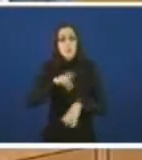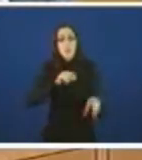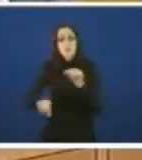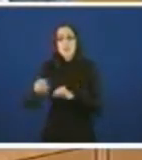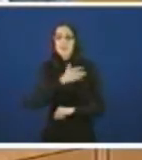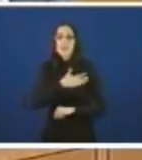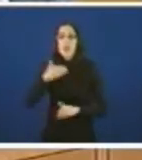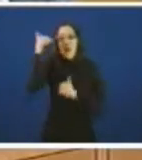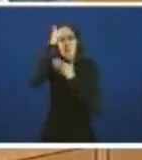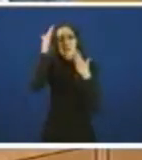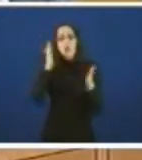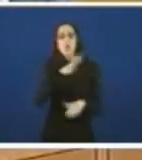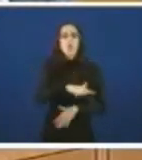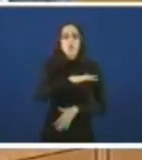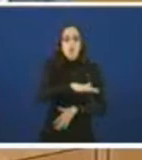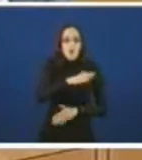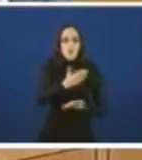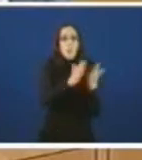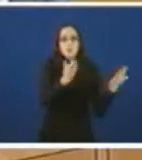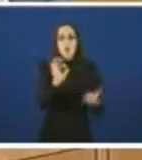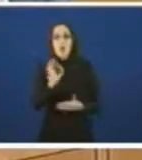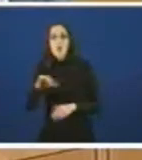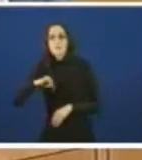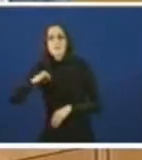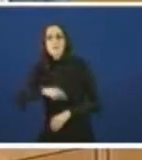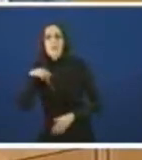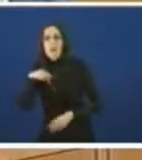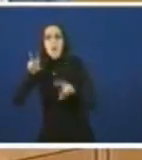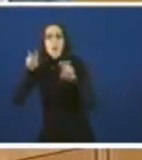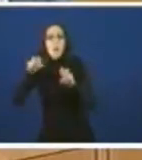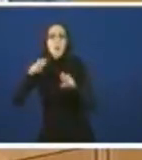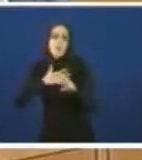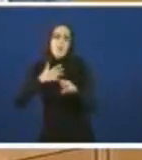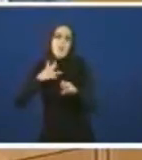de pobisa ou no hospital xeral novo de Vigo cando se poña en marcha no ano 2014. e o casal é